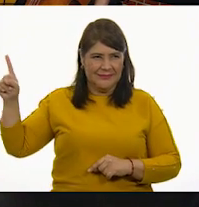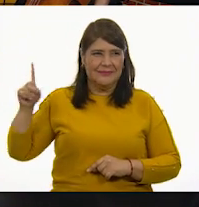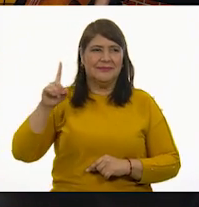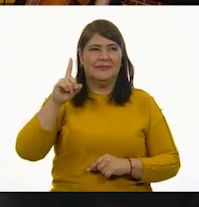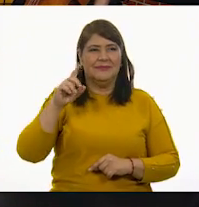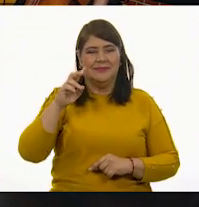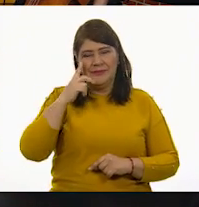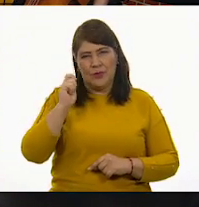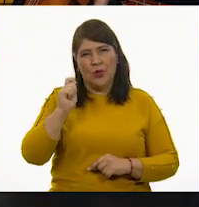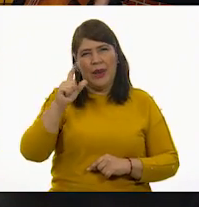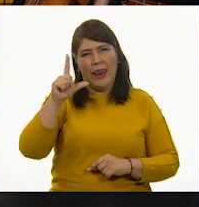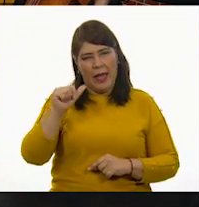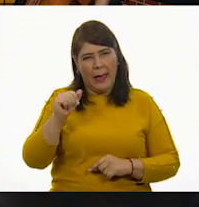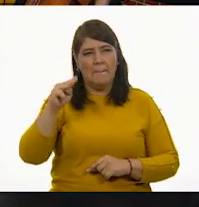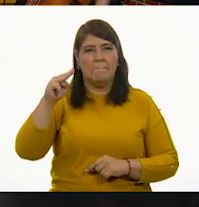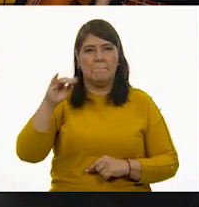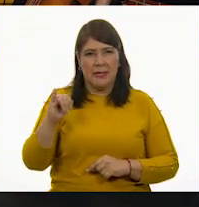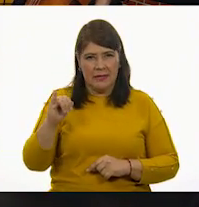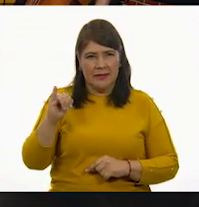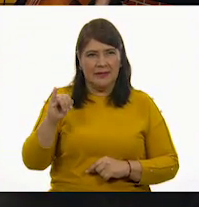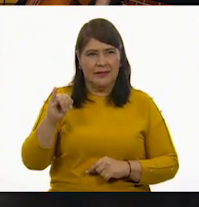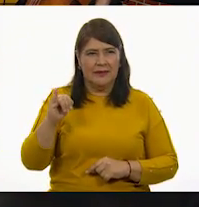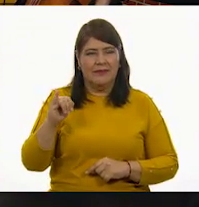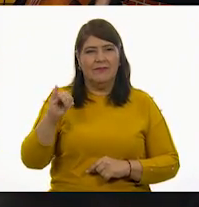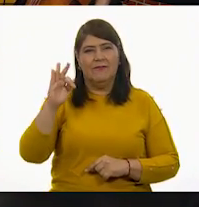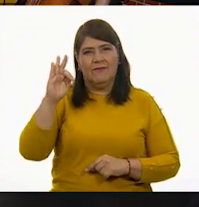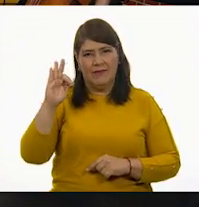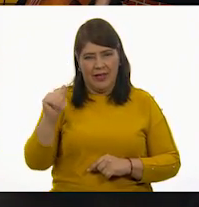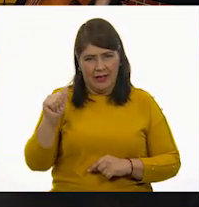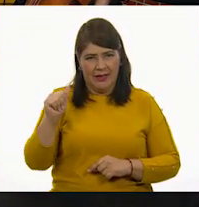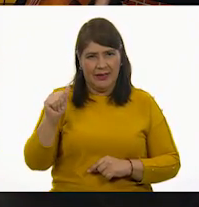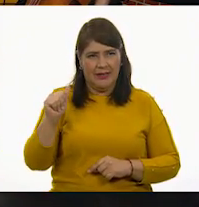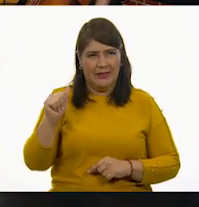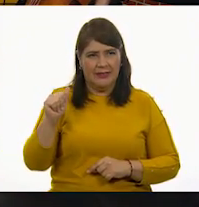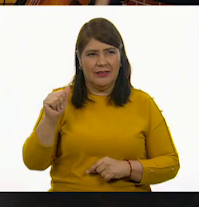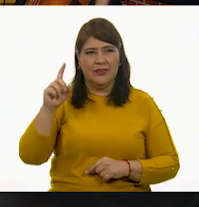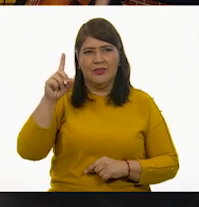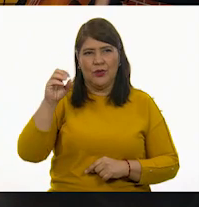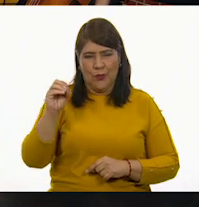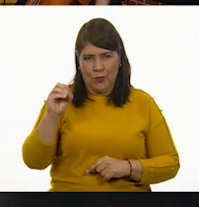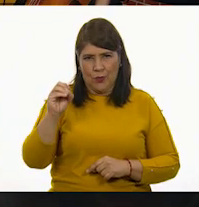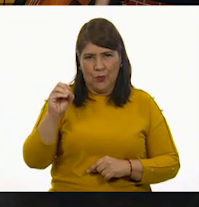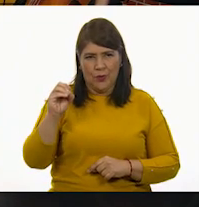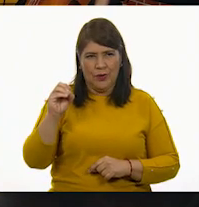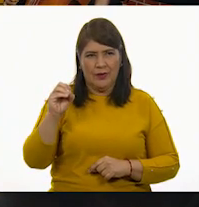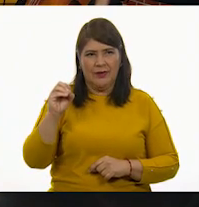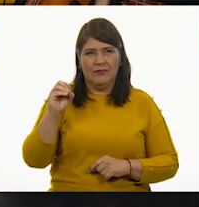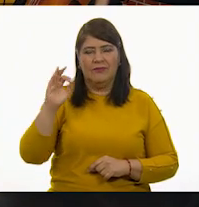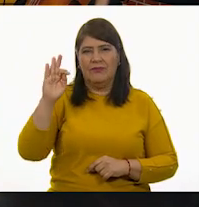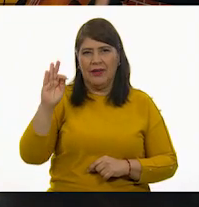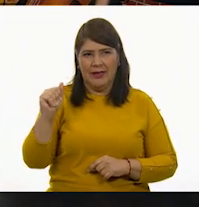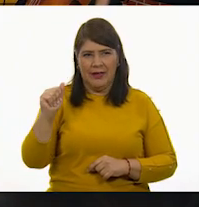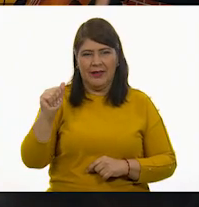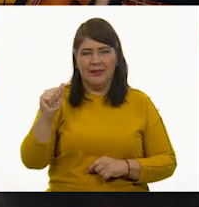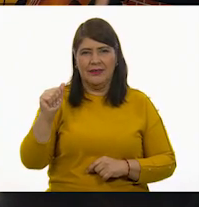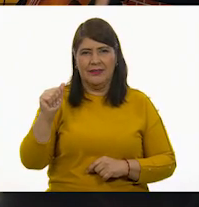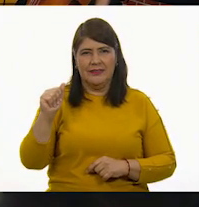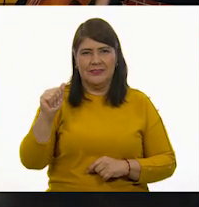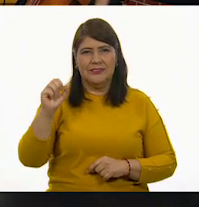la, mi, fa, do, fa,